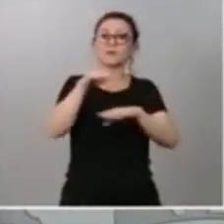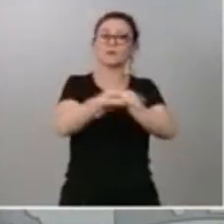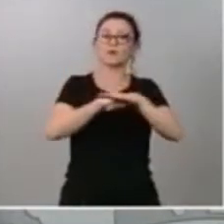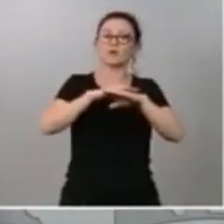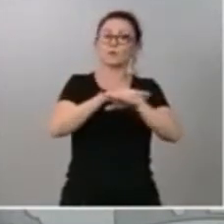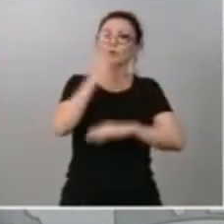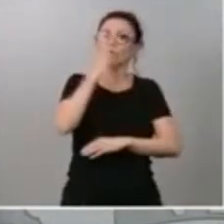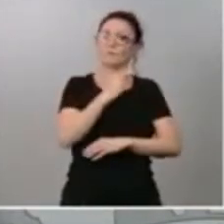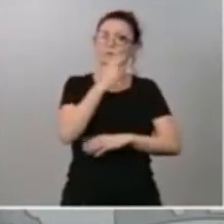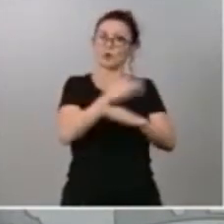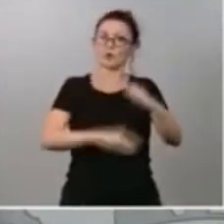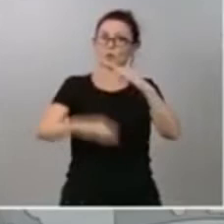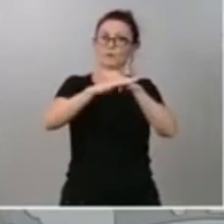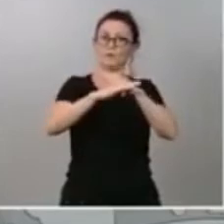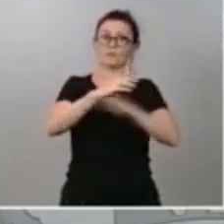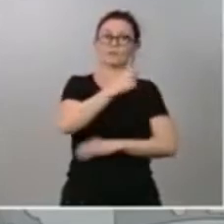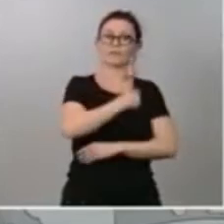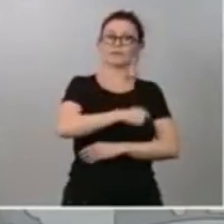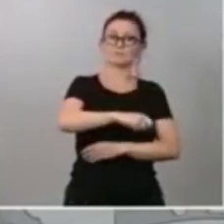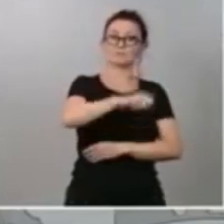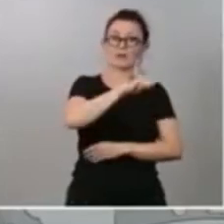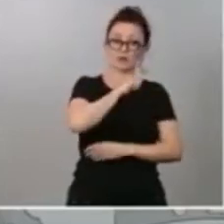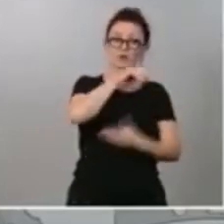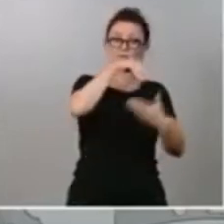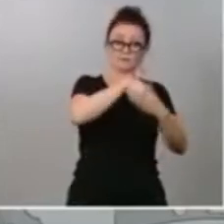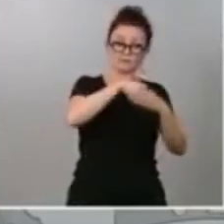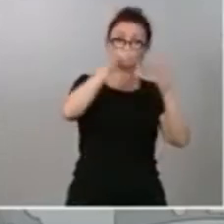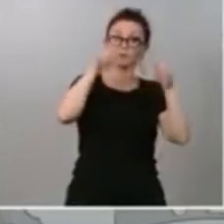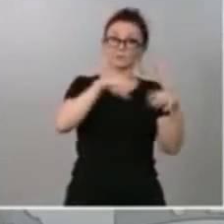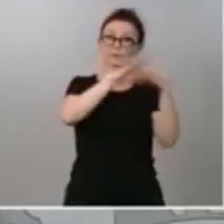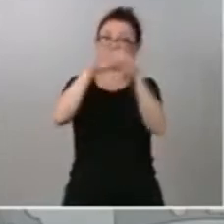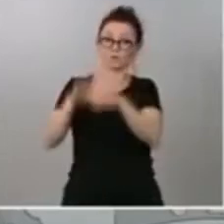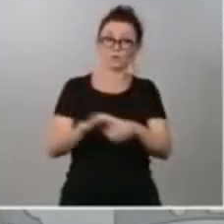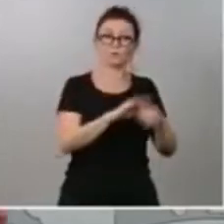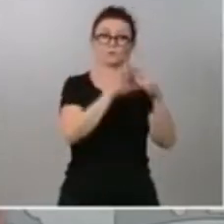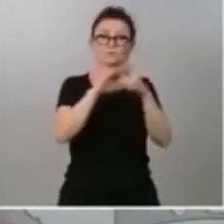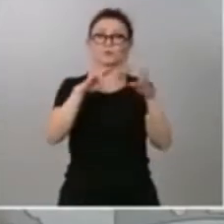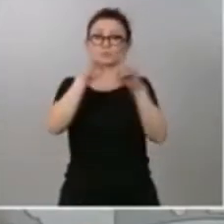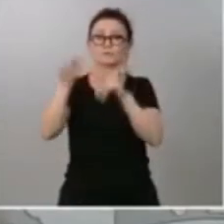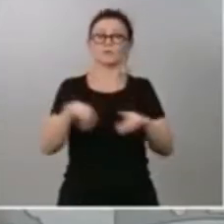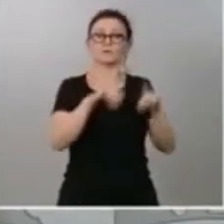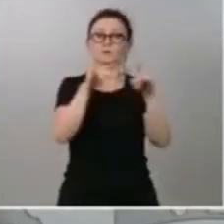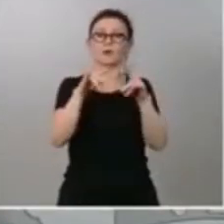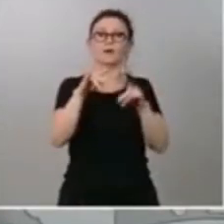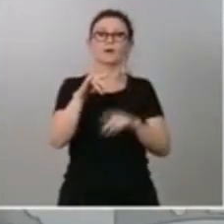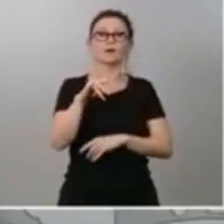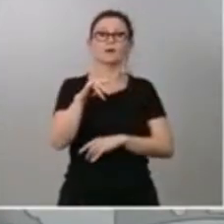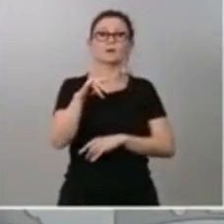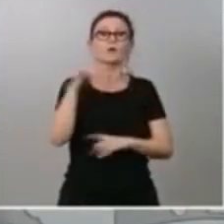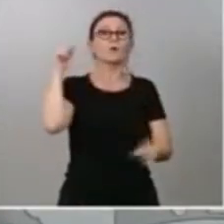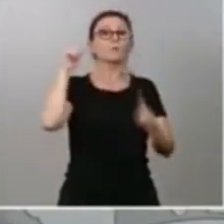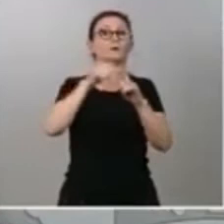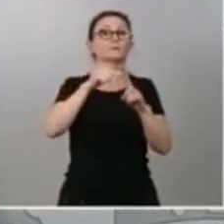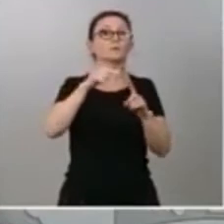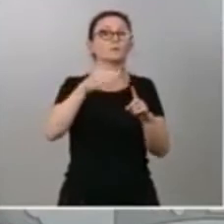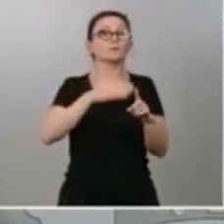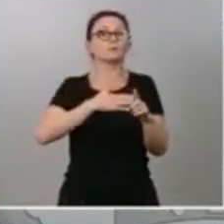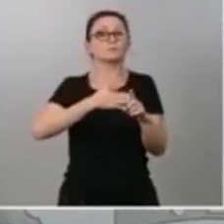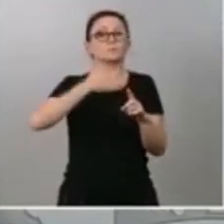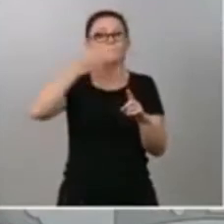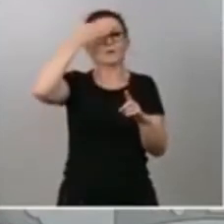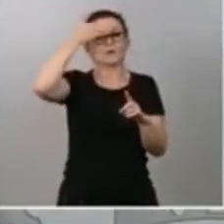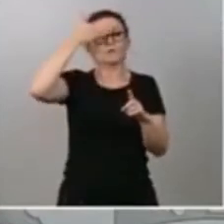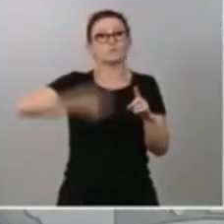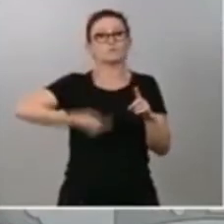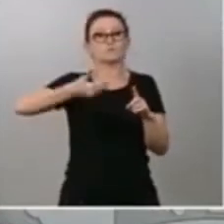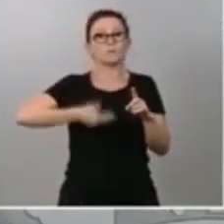españoles, también con la cohesión territorial y por eso uno de los principales objetivos que tenemos es seguir impulsando todas aquellas